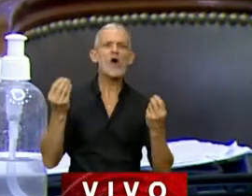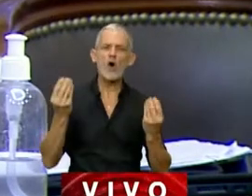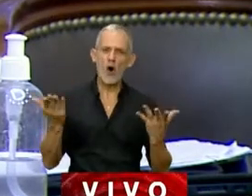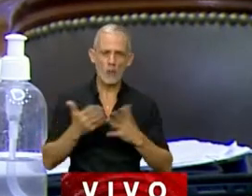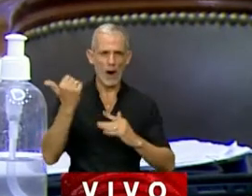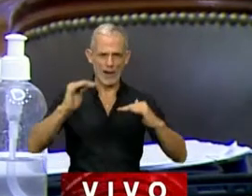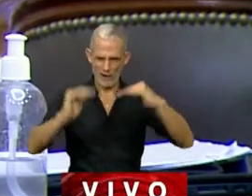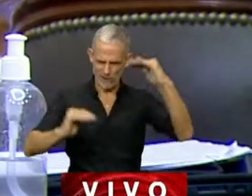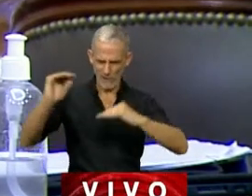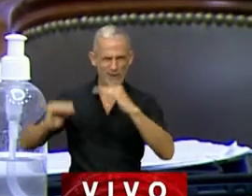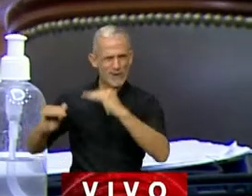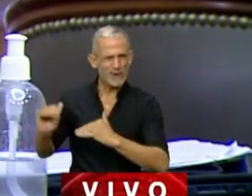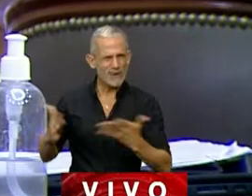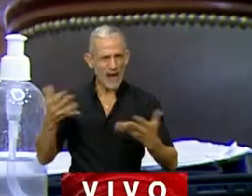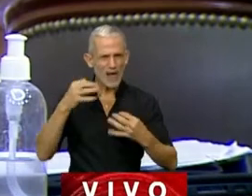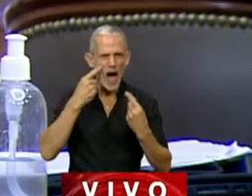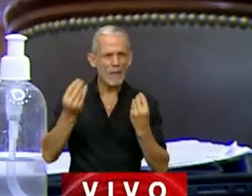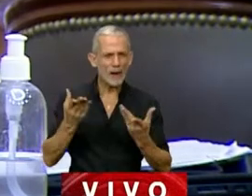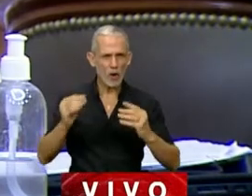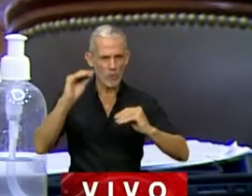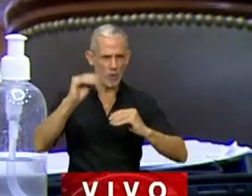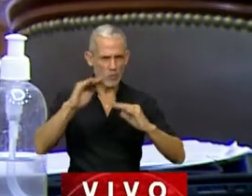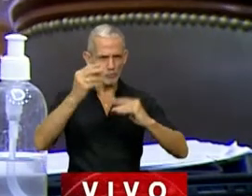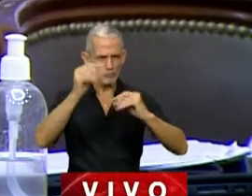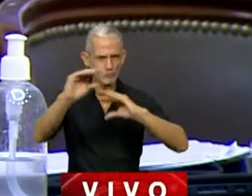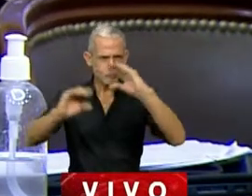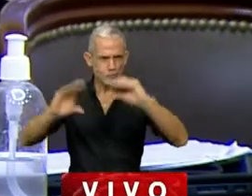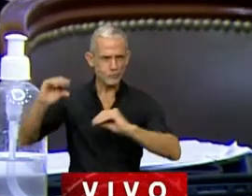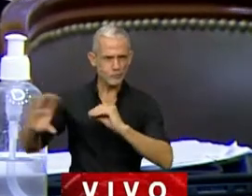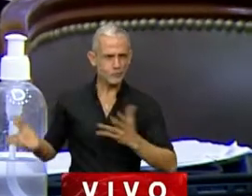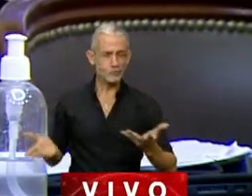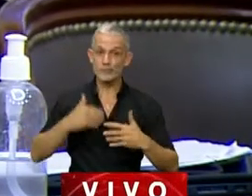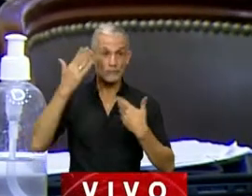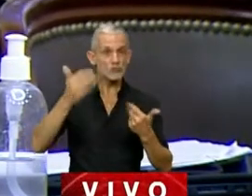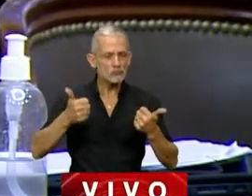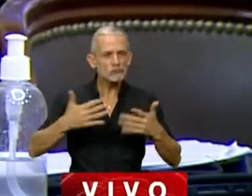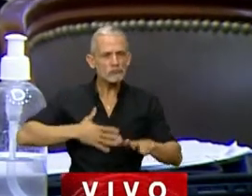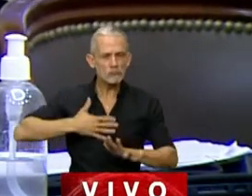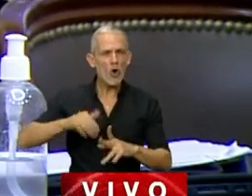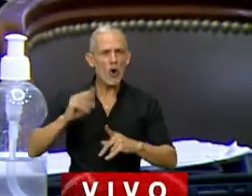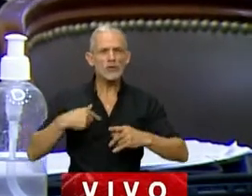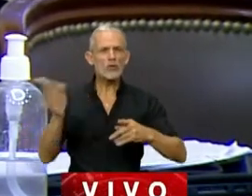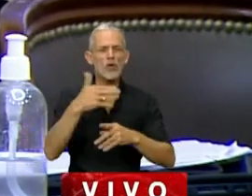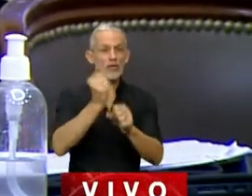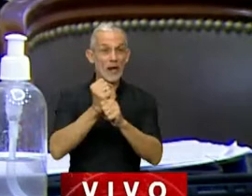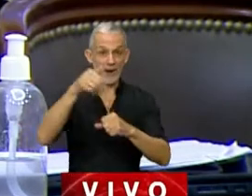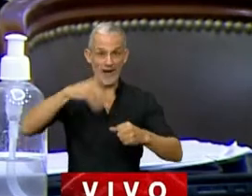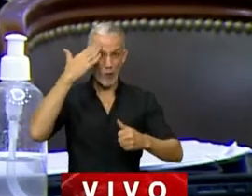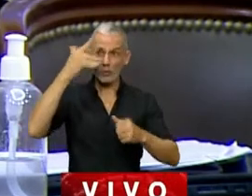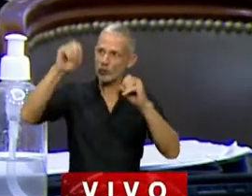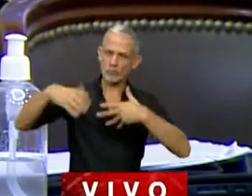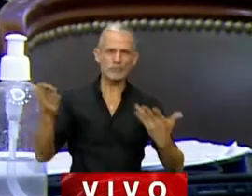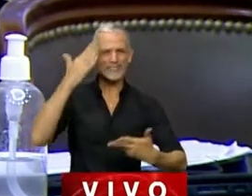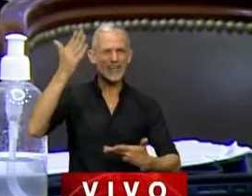Existen asimetría en ese sentido que debemos atender. Señor presidente, saludo a todos los son trabajadores de la cultura y que hoy están acá.